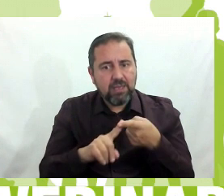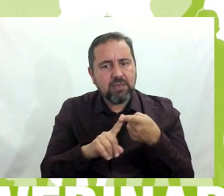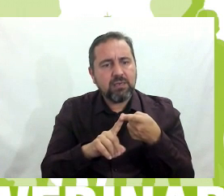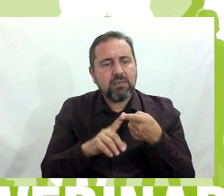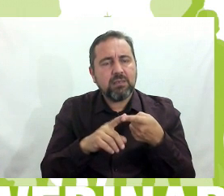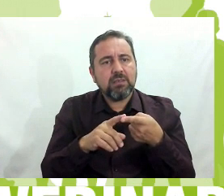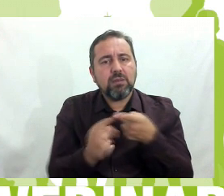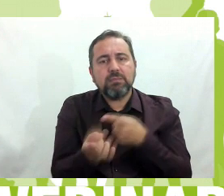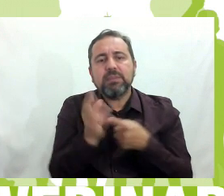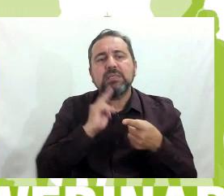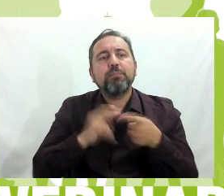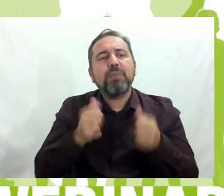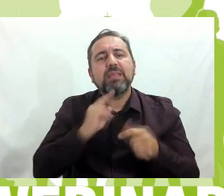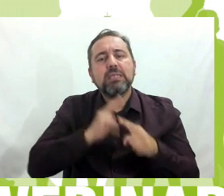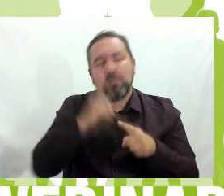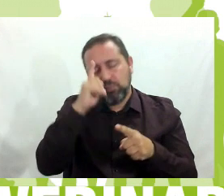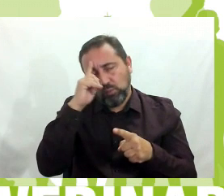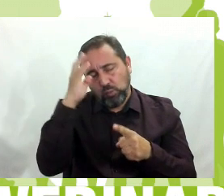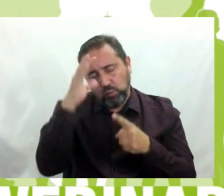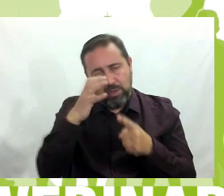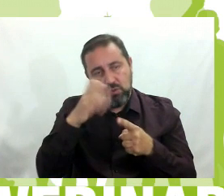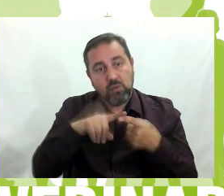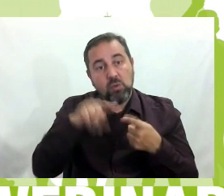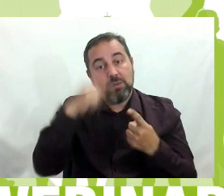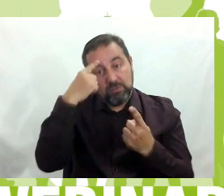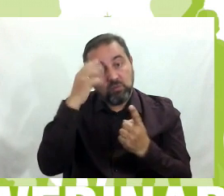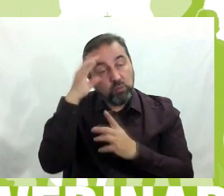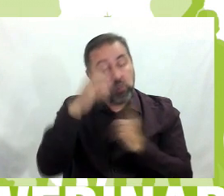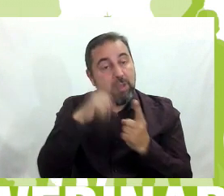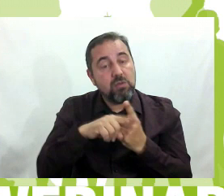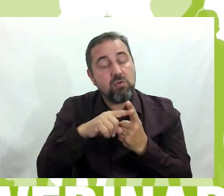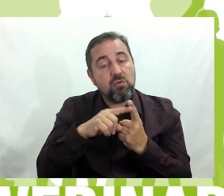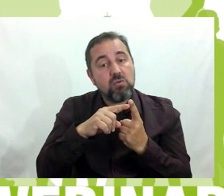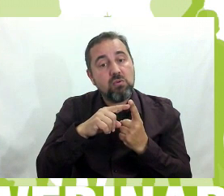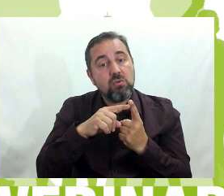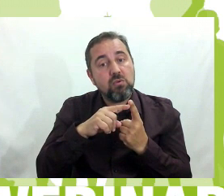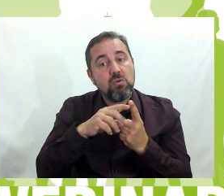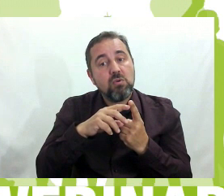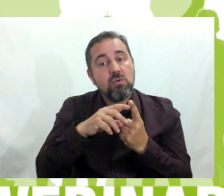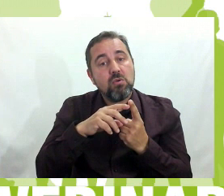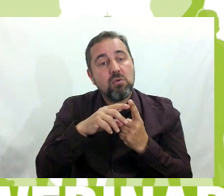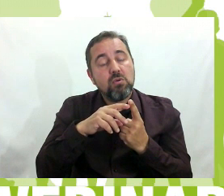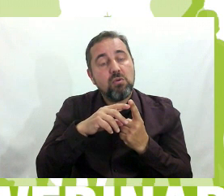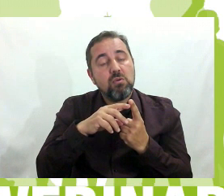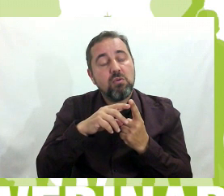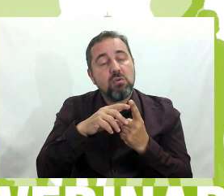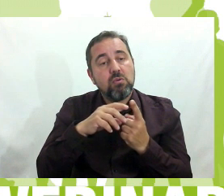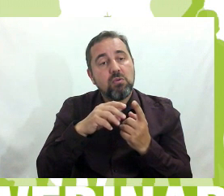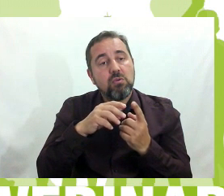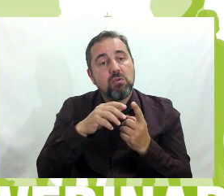un sueño y este sueño es